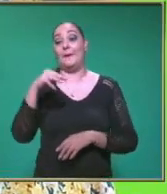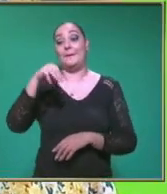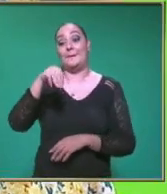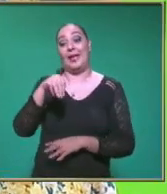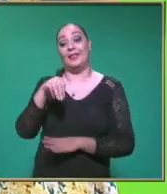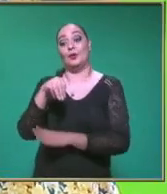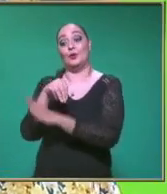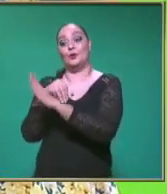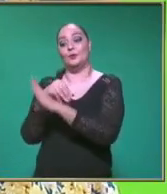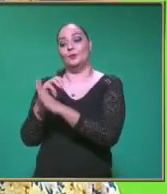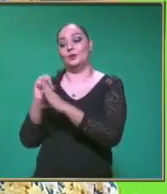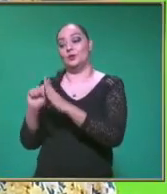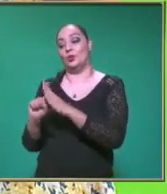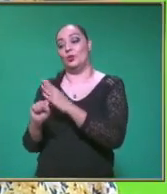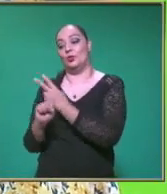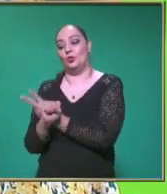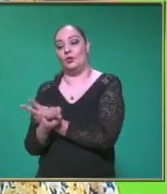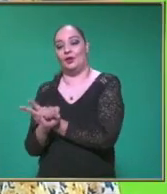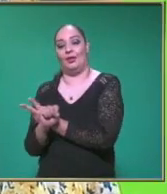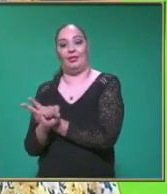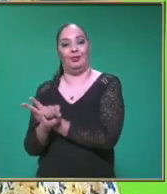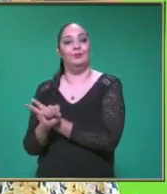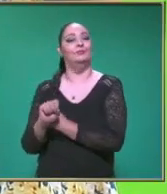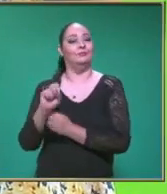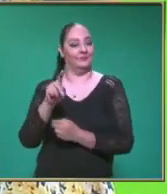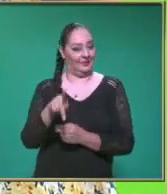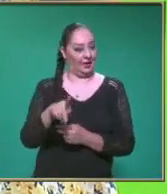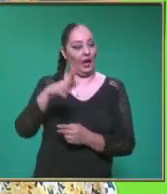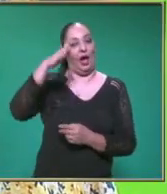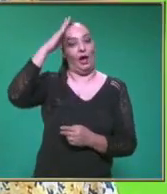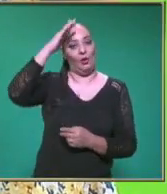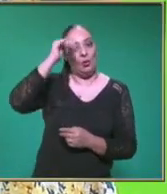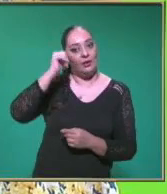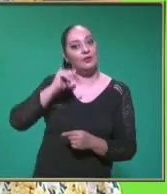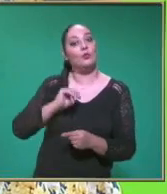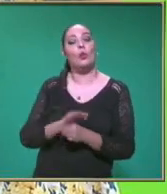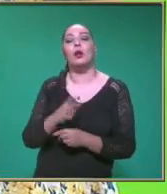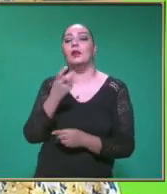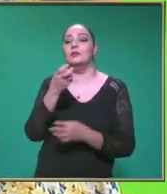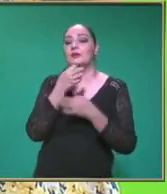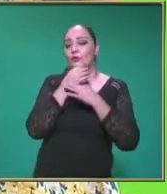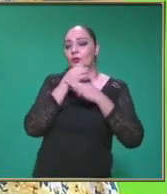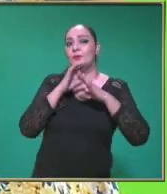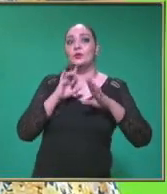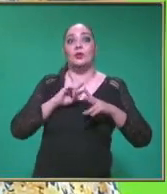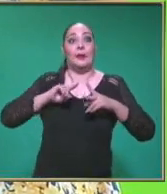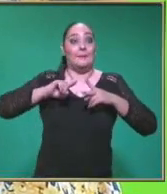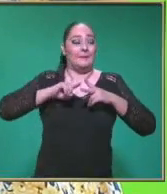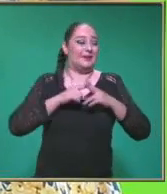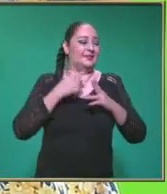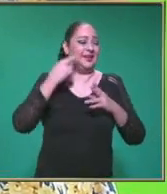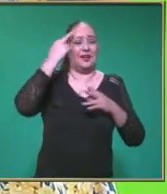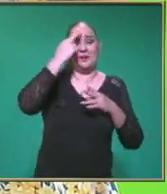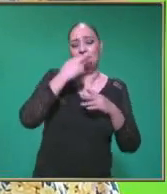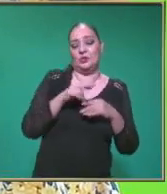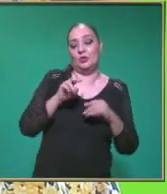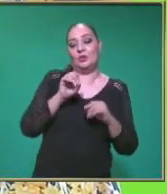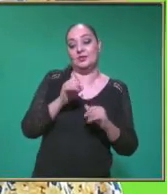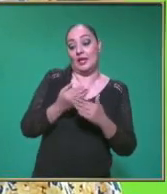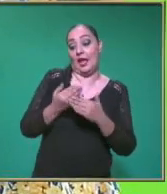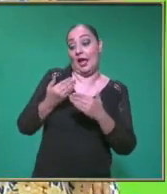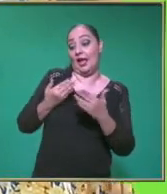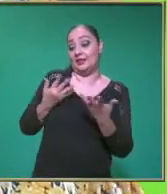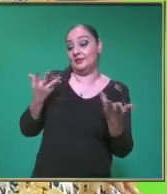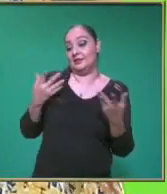metros Por segundo Al cuadrado Recordemos De donde vienen Esos datos Desde acá Desde el análisis Antes de